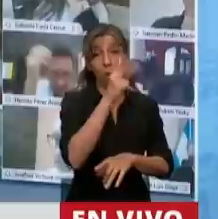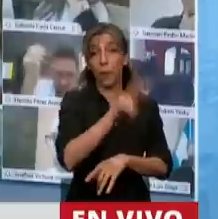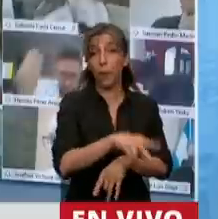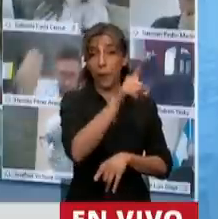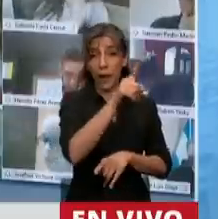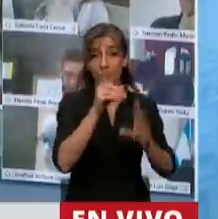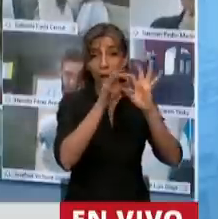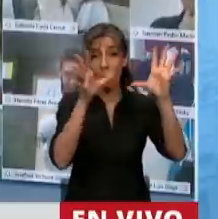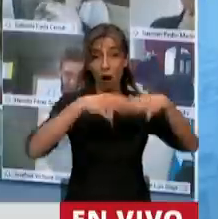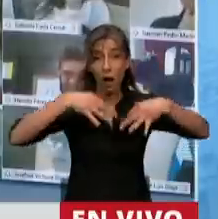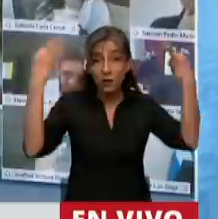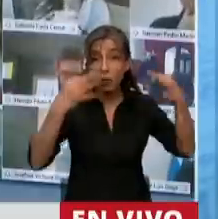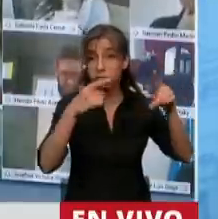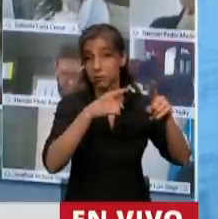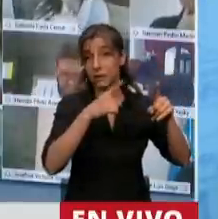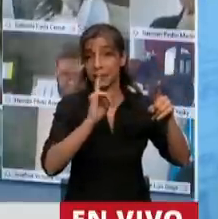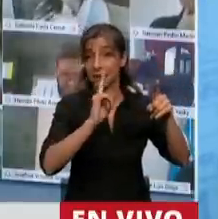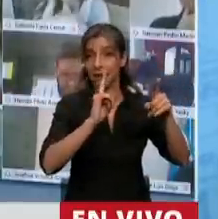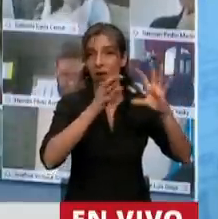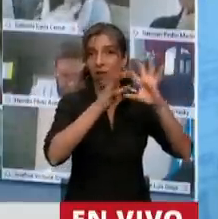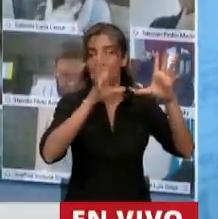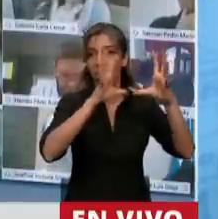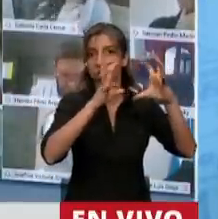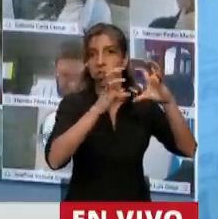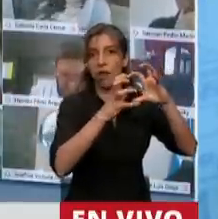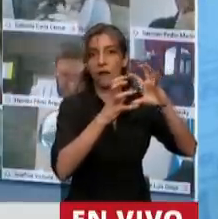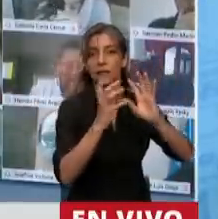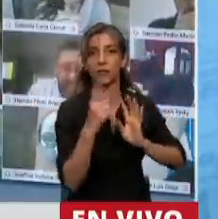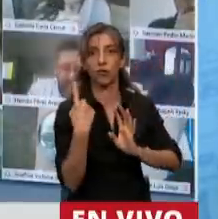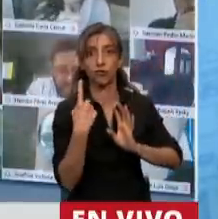No dé ese paso, señor Presidente, no lo dé.